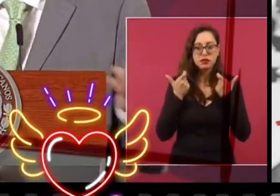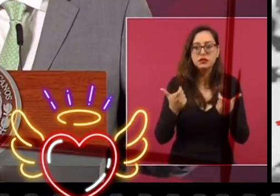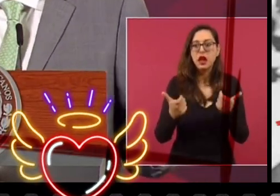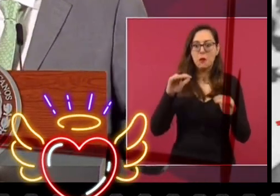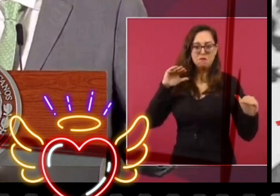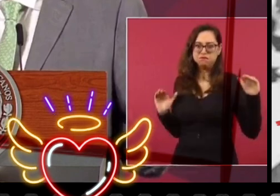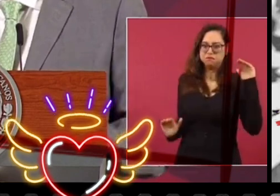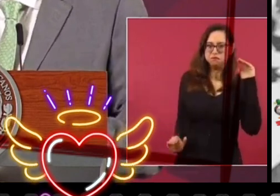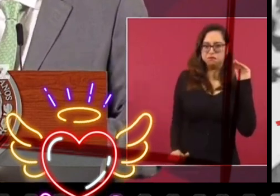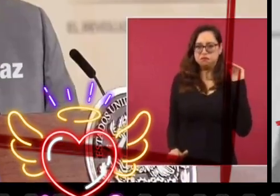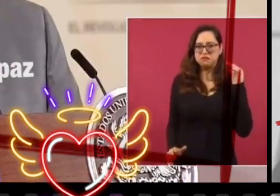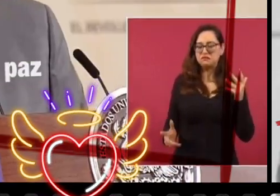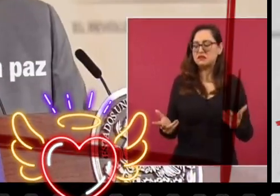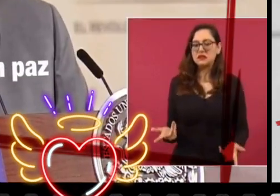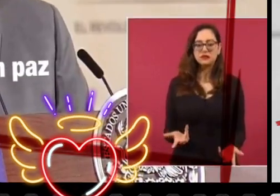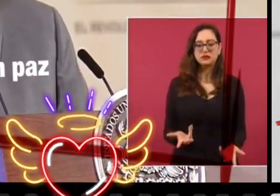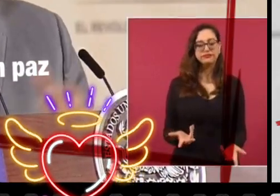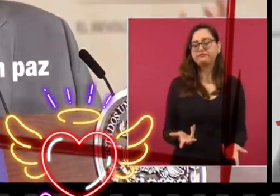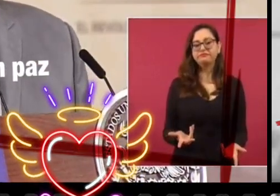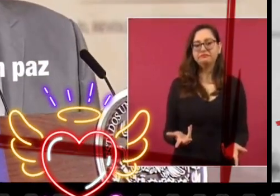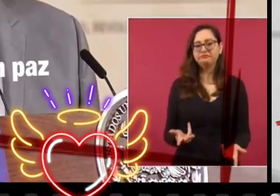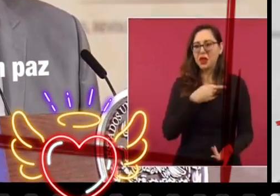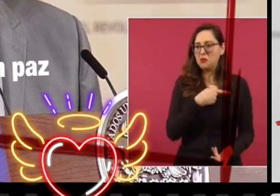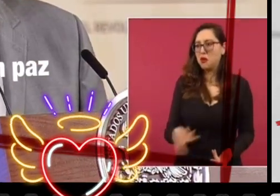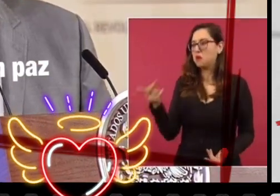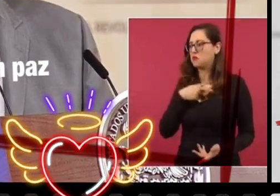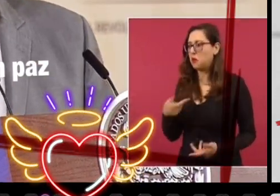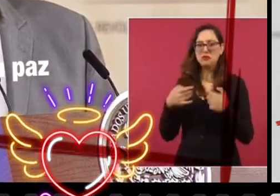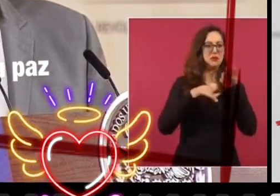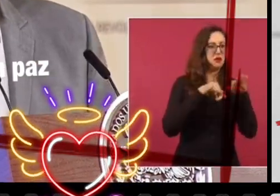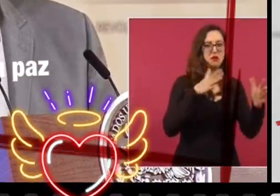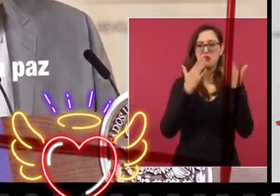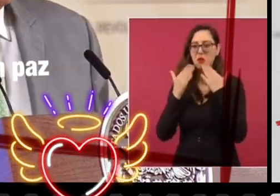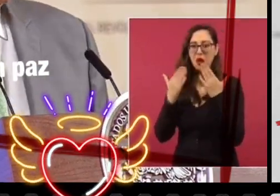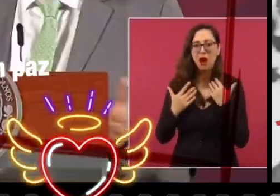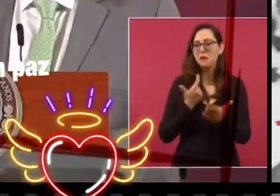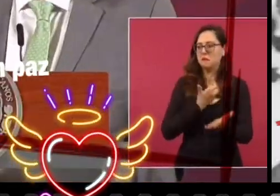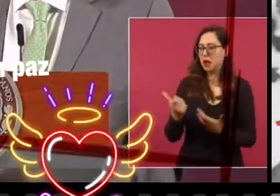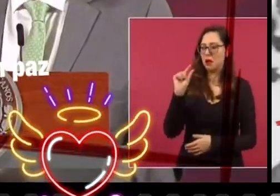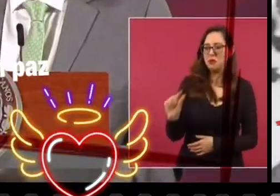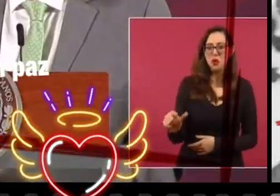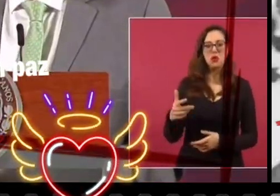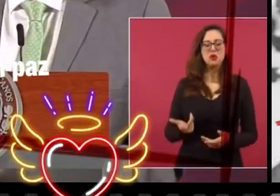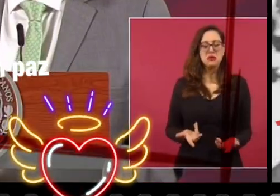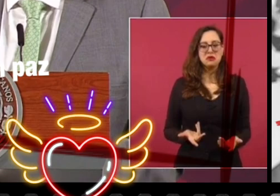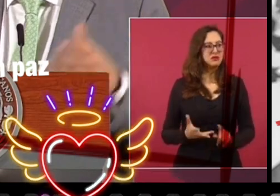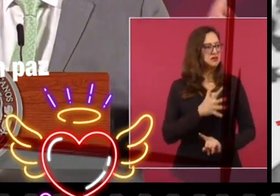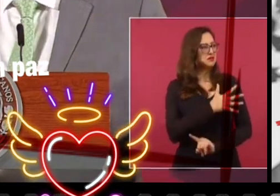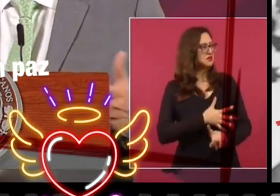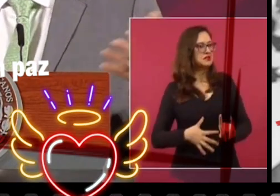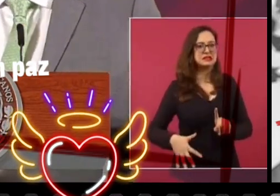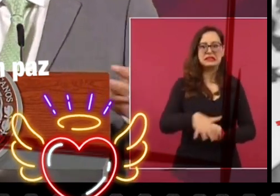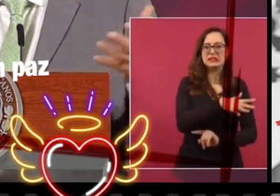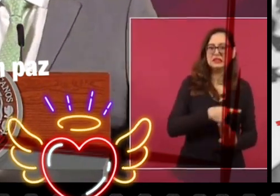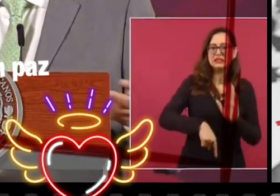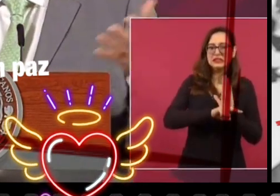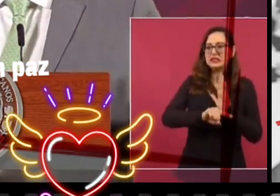con altos índices de desempleo, con bajos salarios, sin